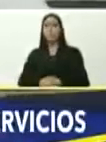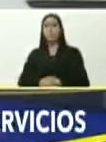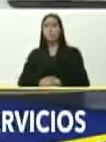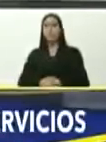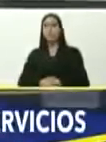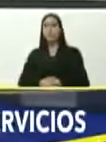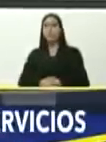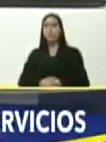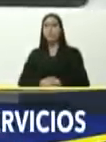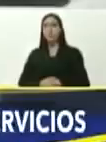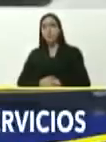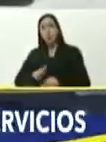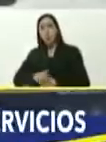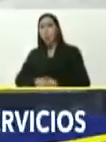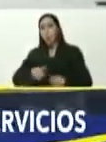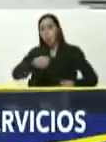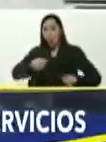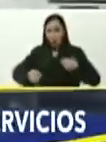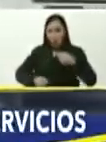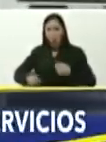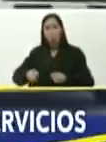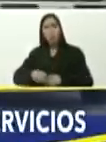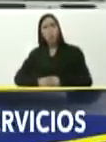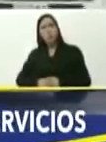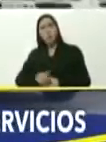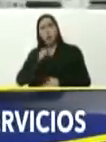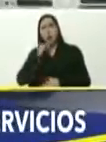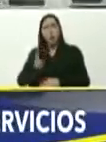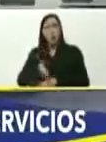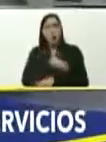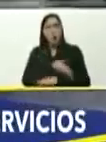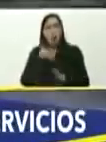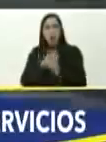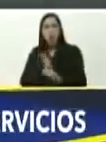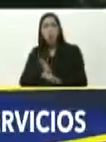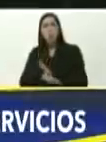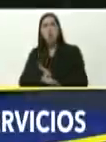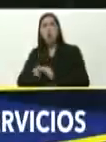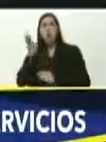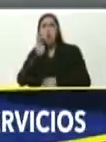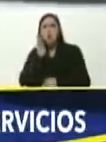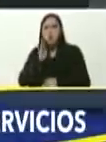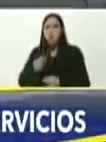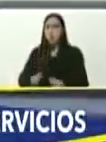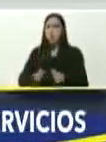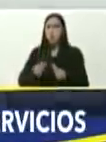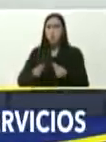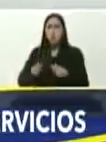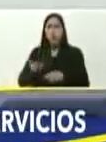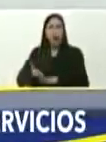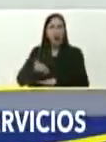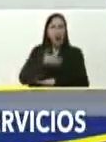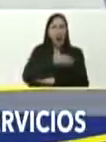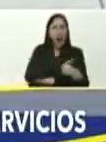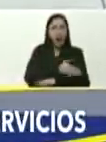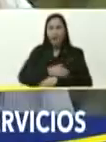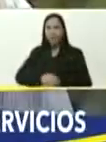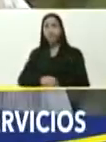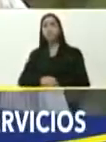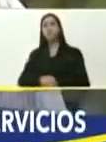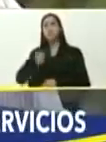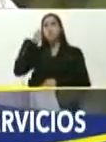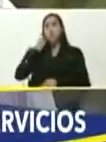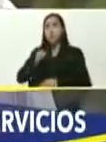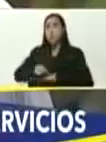las compactadoras, y por los autobuses, usted comentó, de la suciedad, de lo que era antes, el gran municipio Sucre,